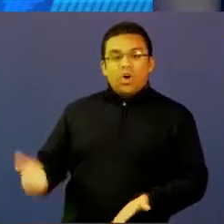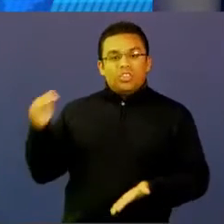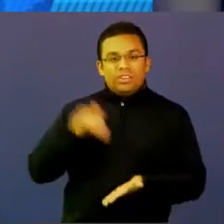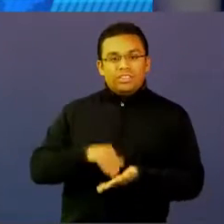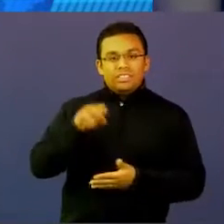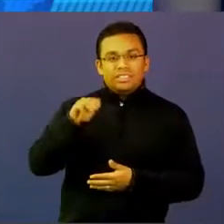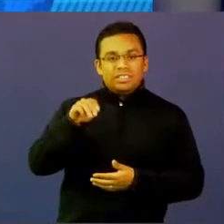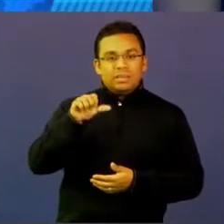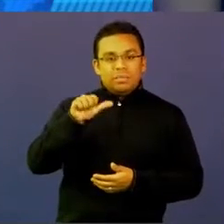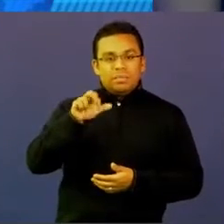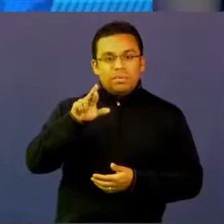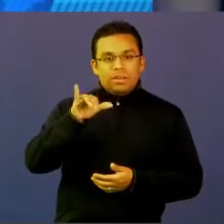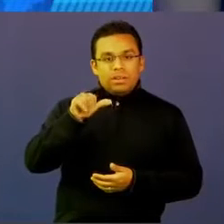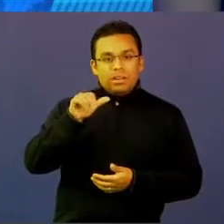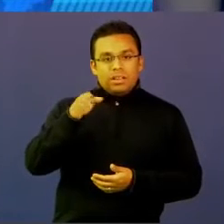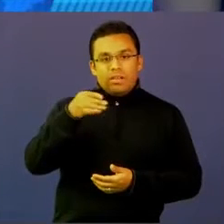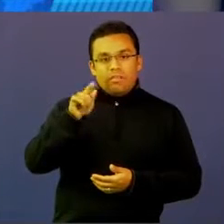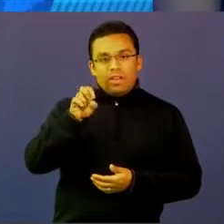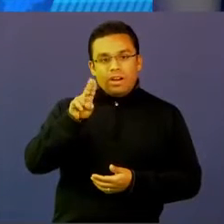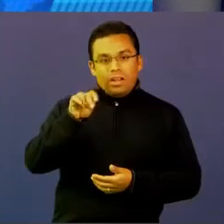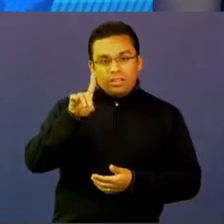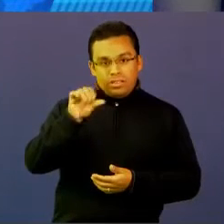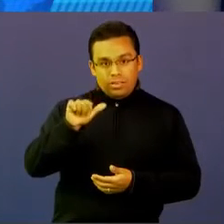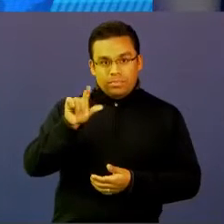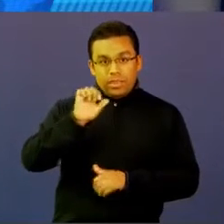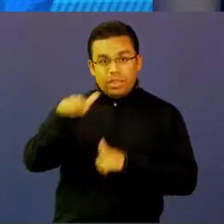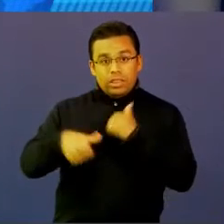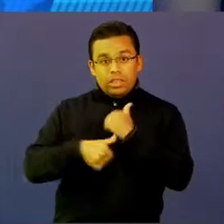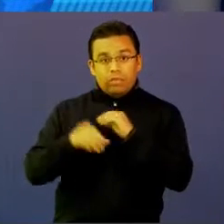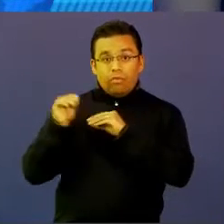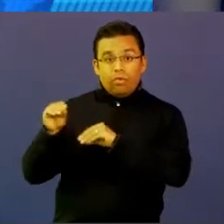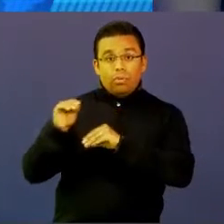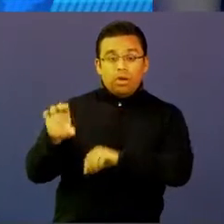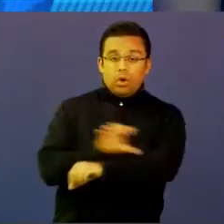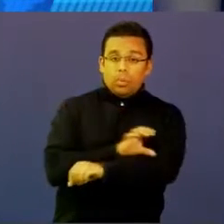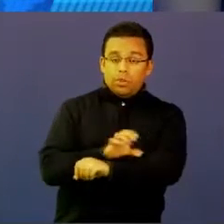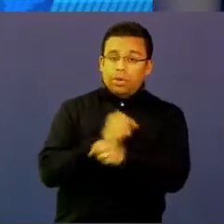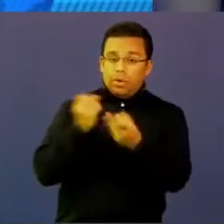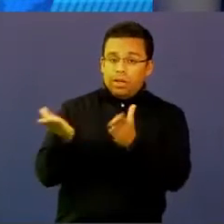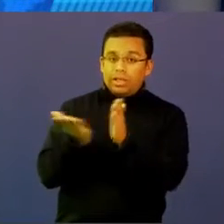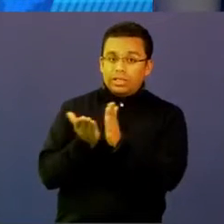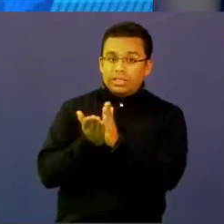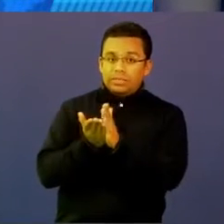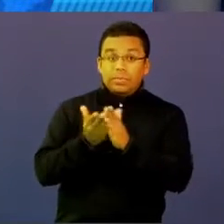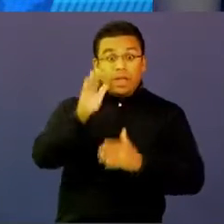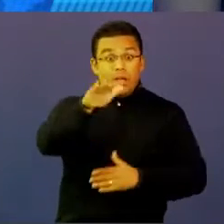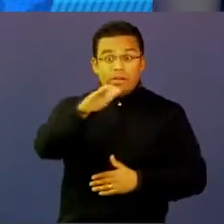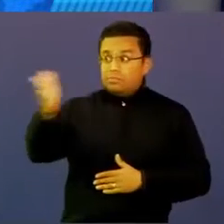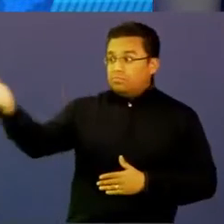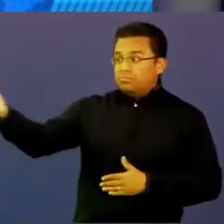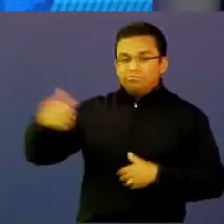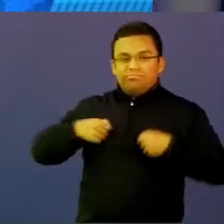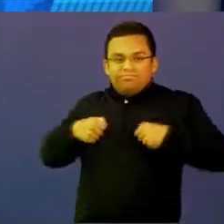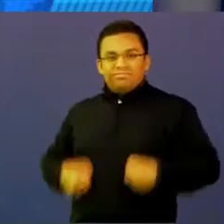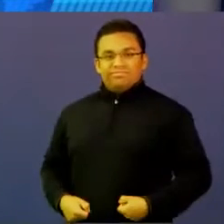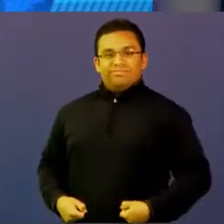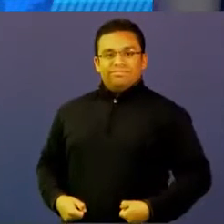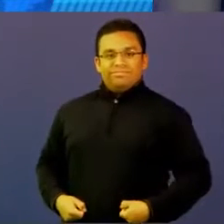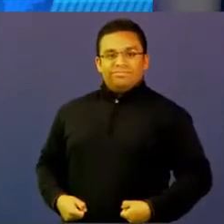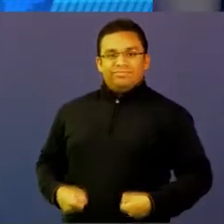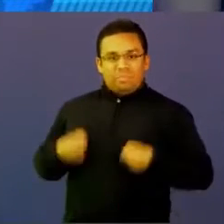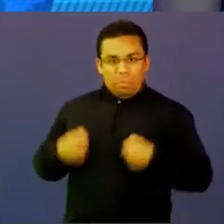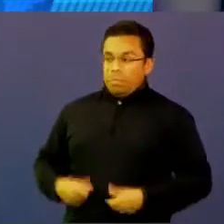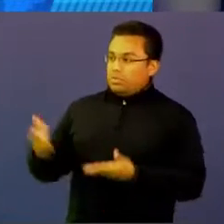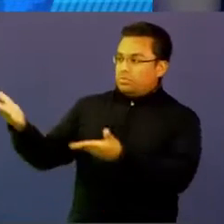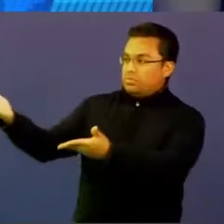González, subdirectora de formación en Computadores para Educar, que además quiero hacerles ver que se puso la camiseta. ¿Cómo